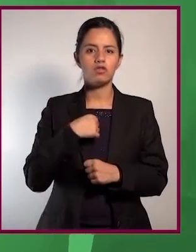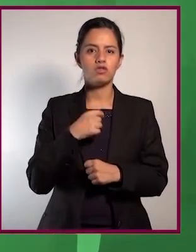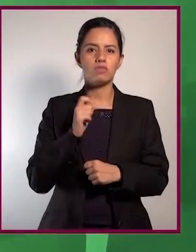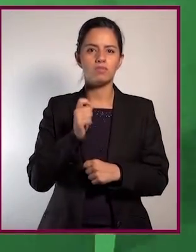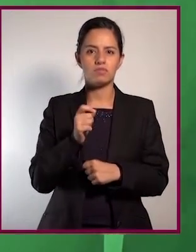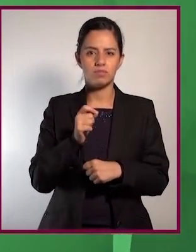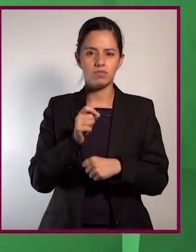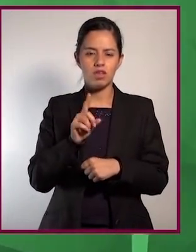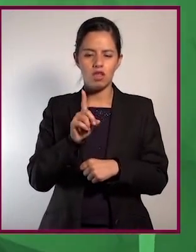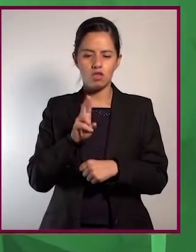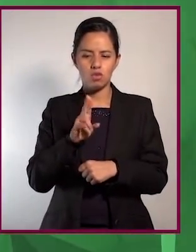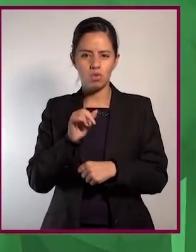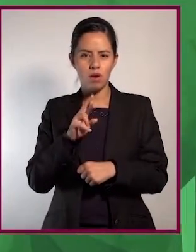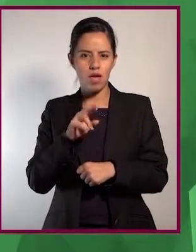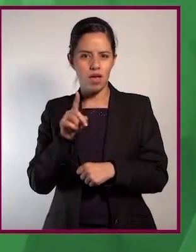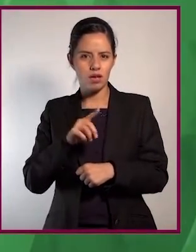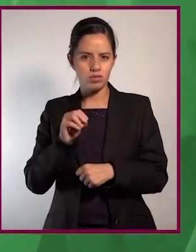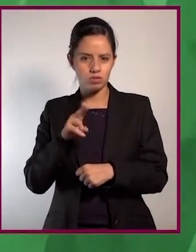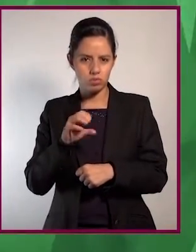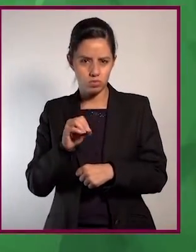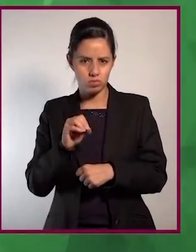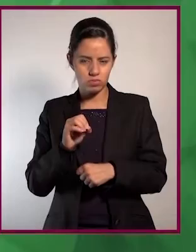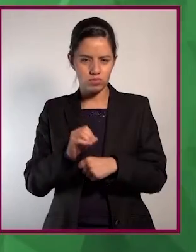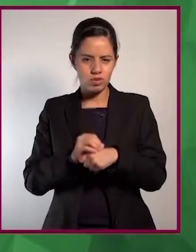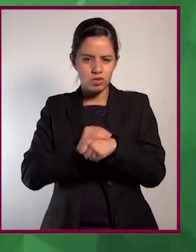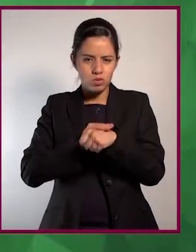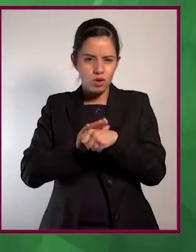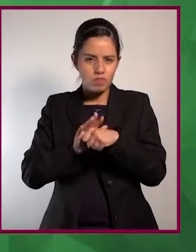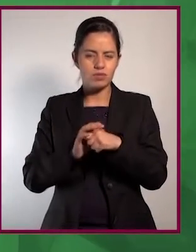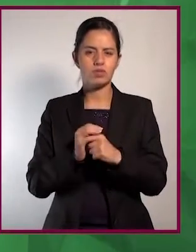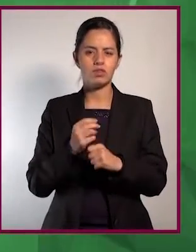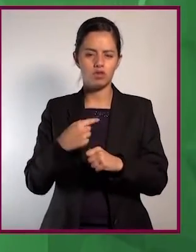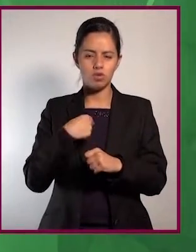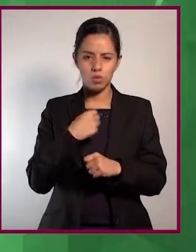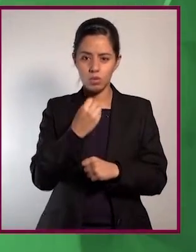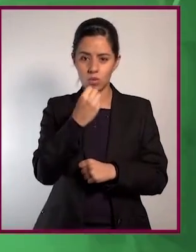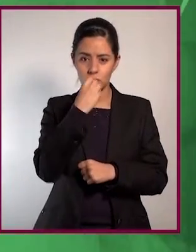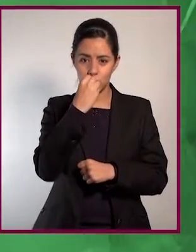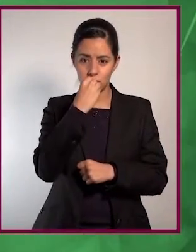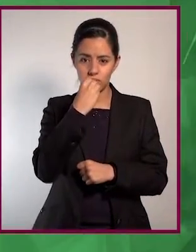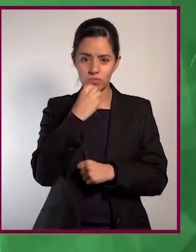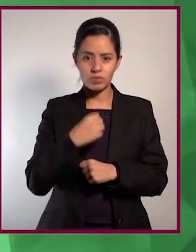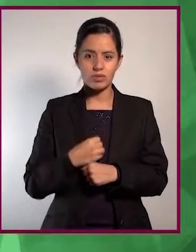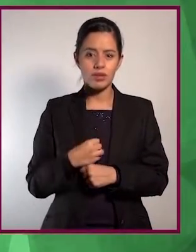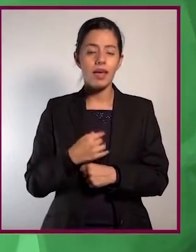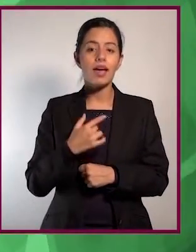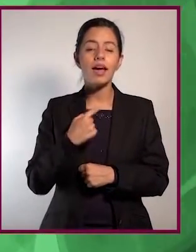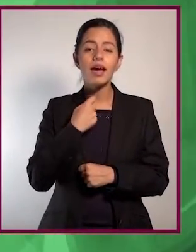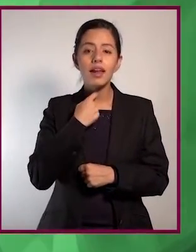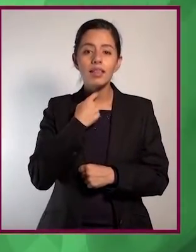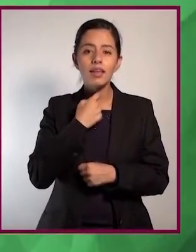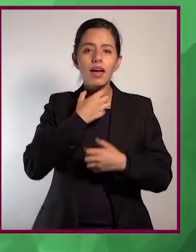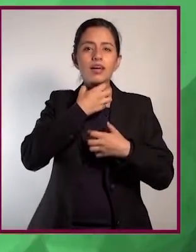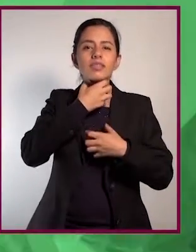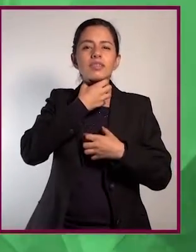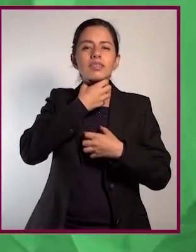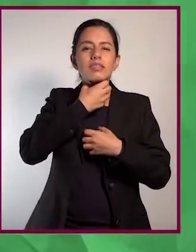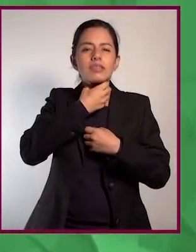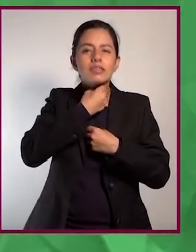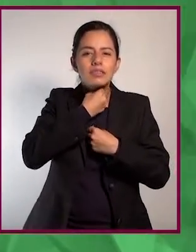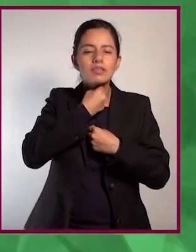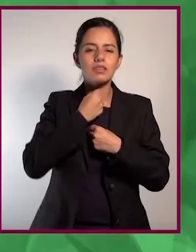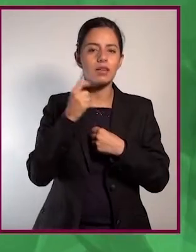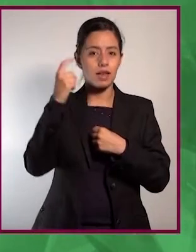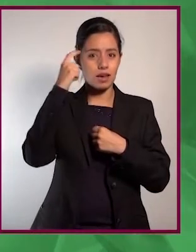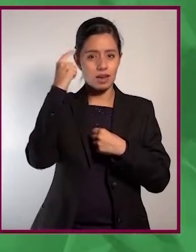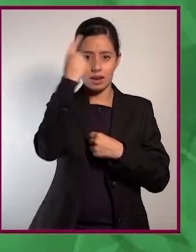alergia al dudasno, lo cual me provoca que cada vez que lo como, mi garganta se cierre, se